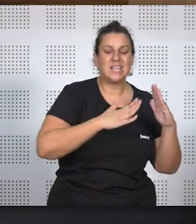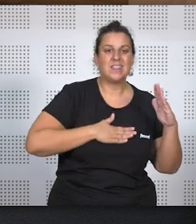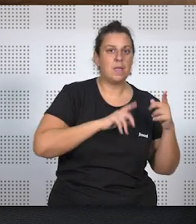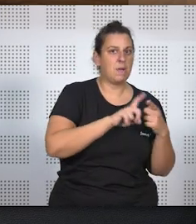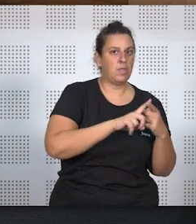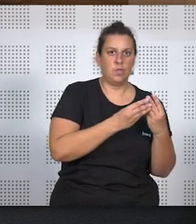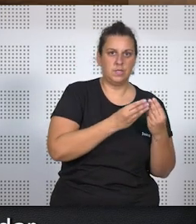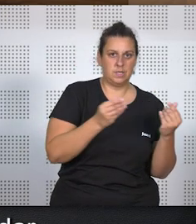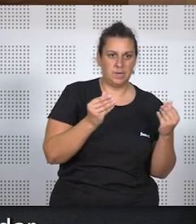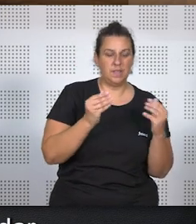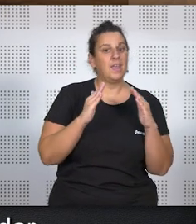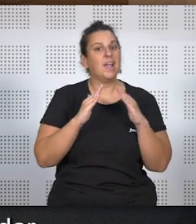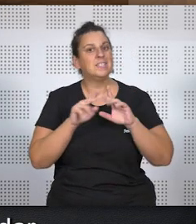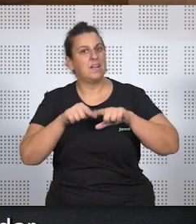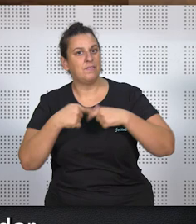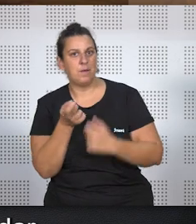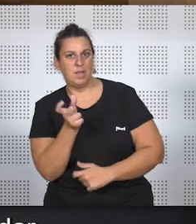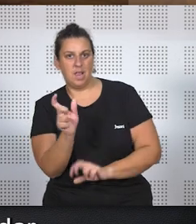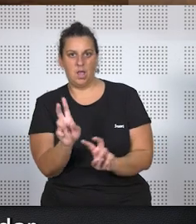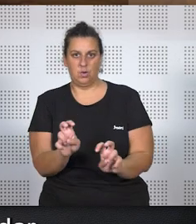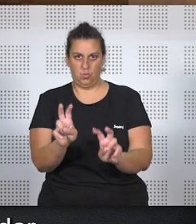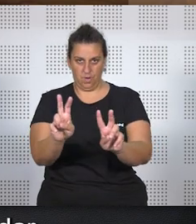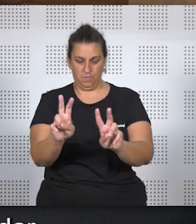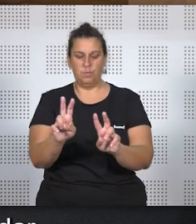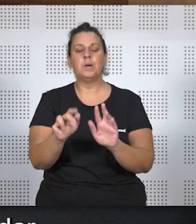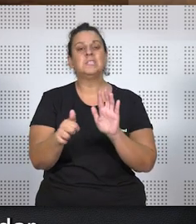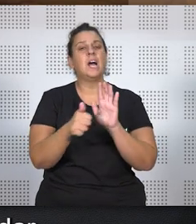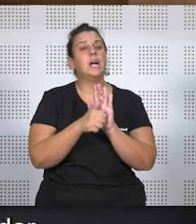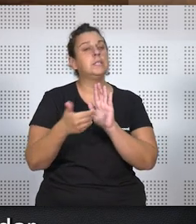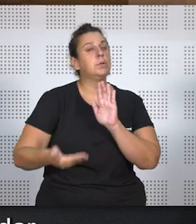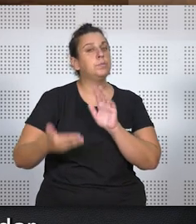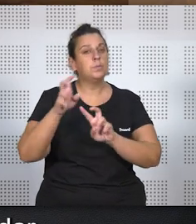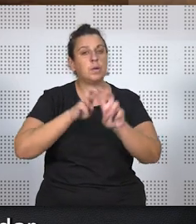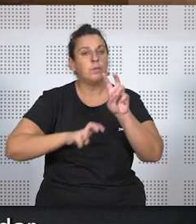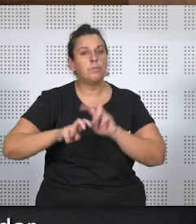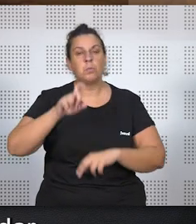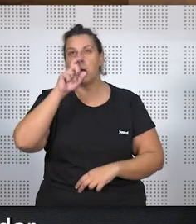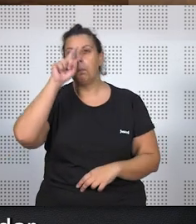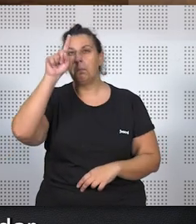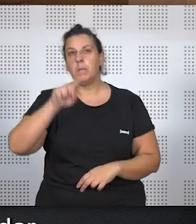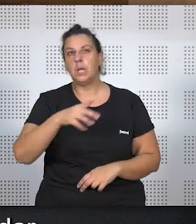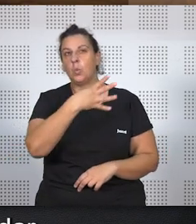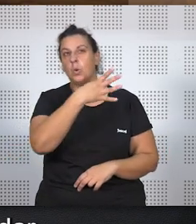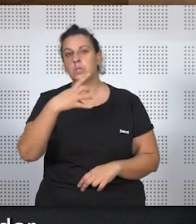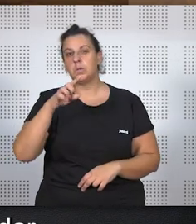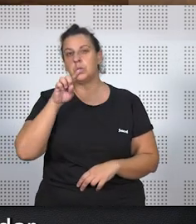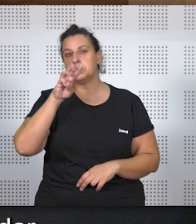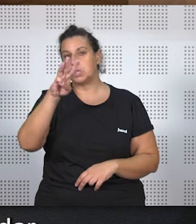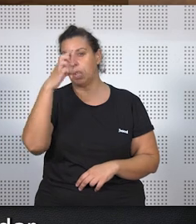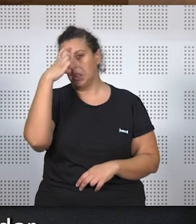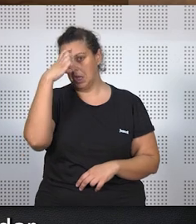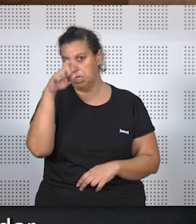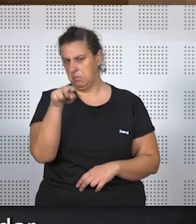del marido. Se reformó un artículo muy importante, en 1413, creo recordar,